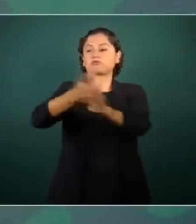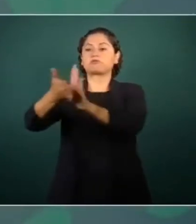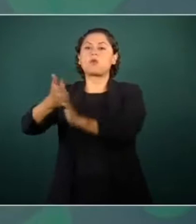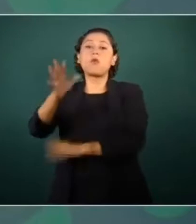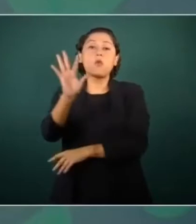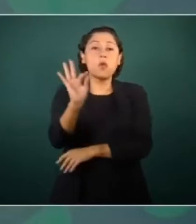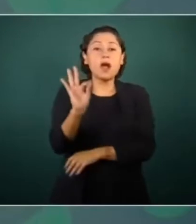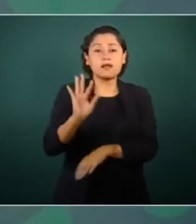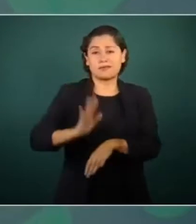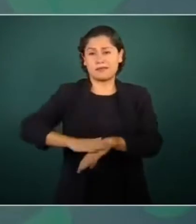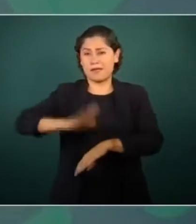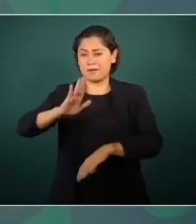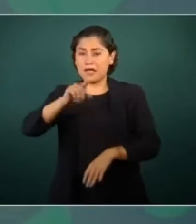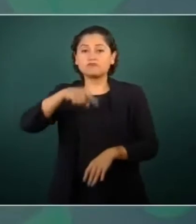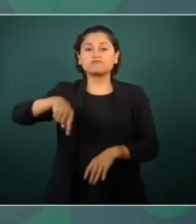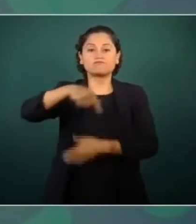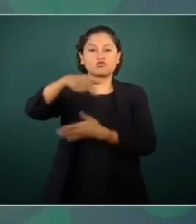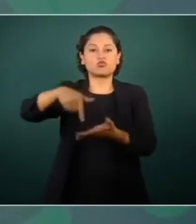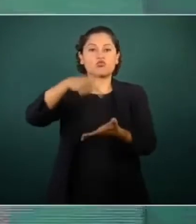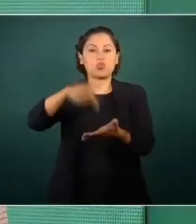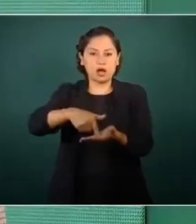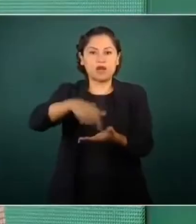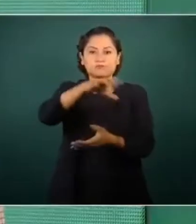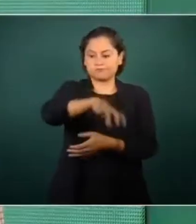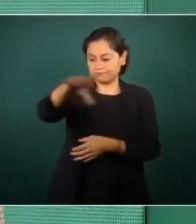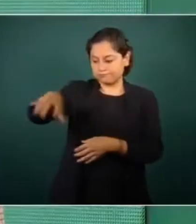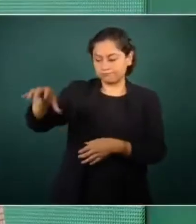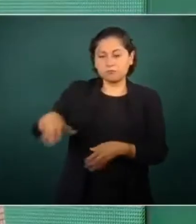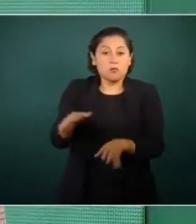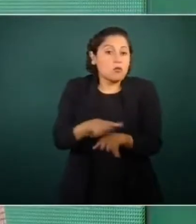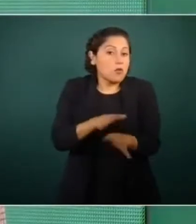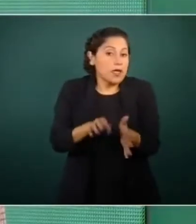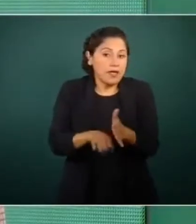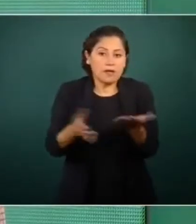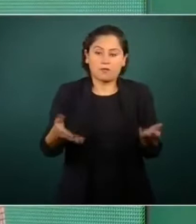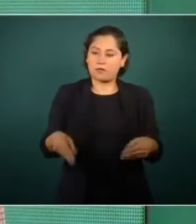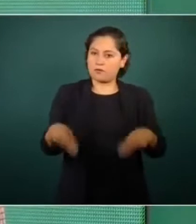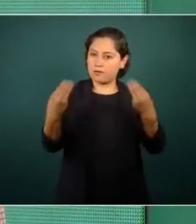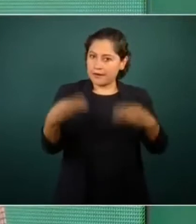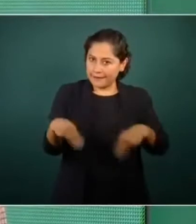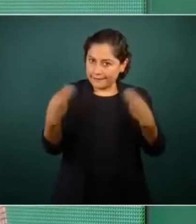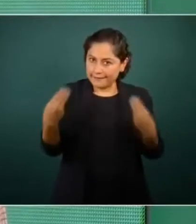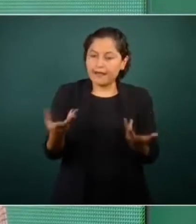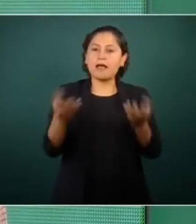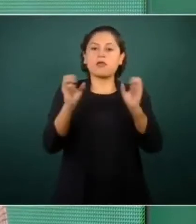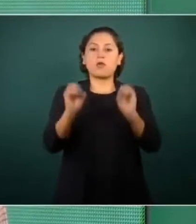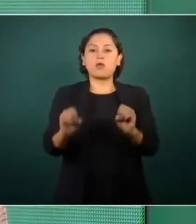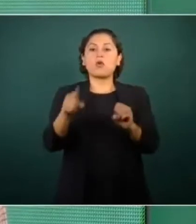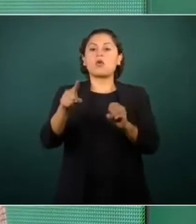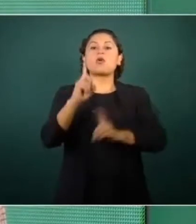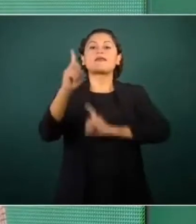urbano, mercados, unidades deportivas,